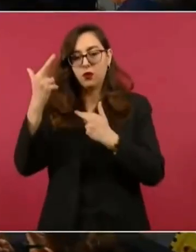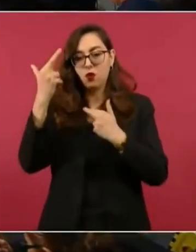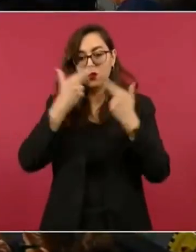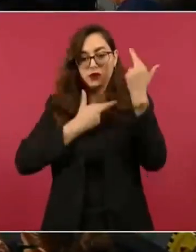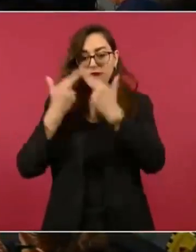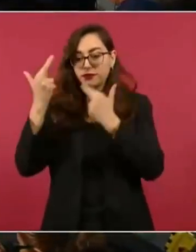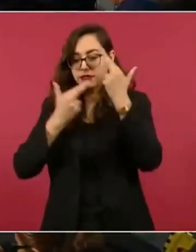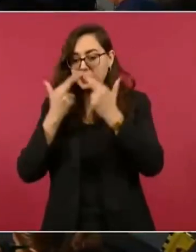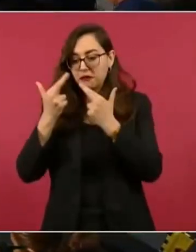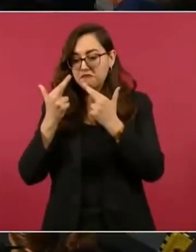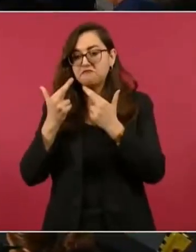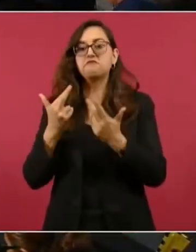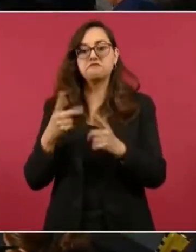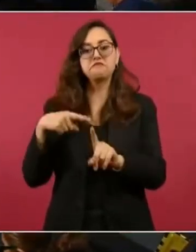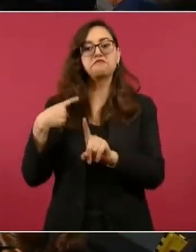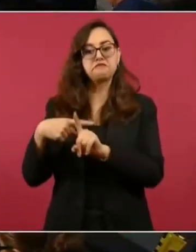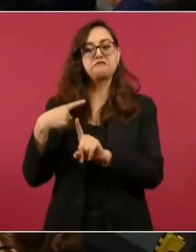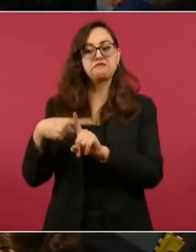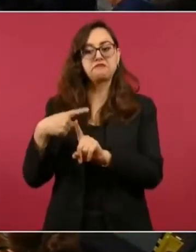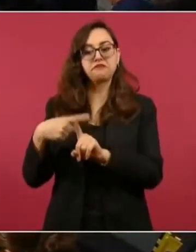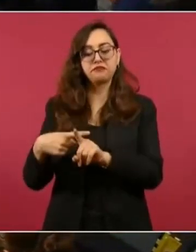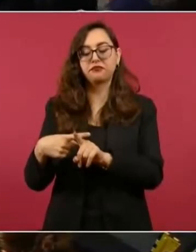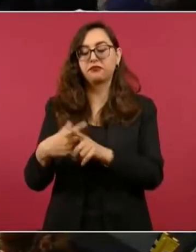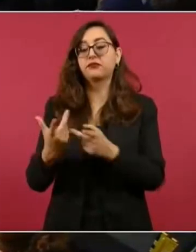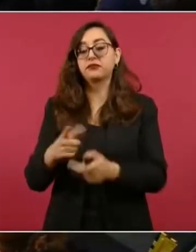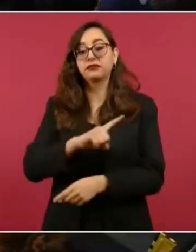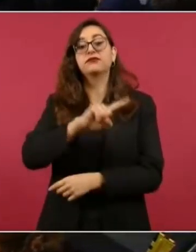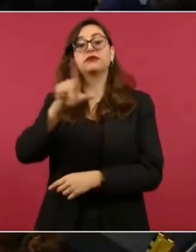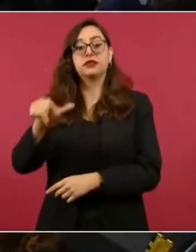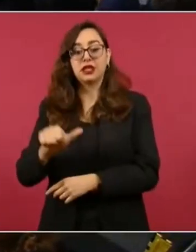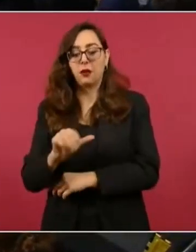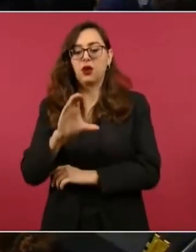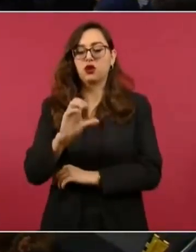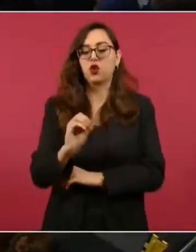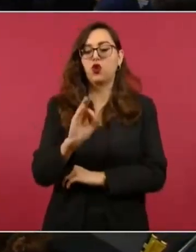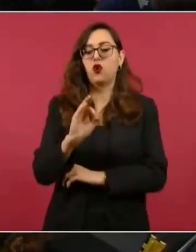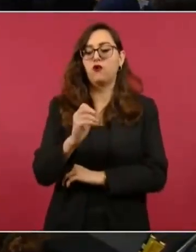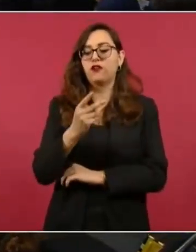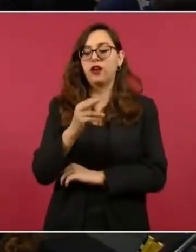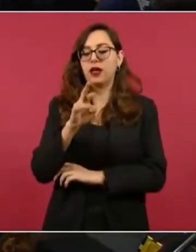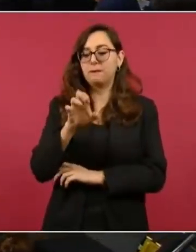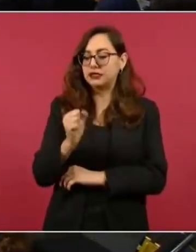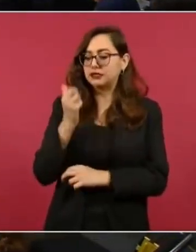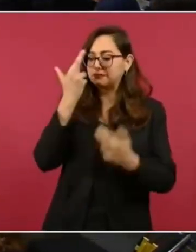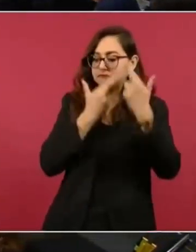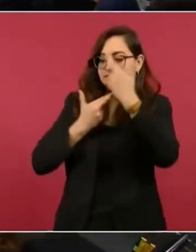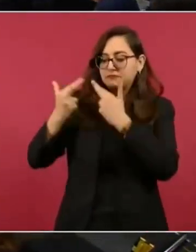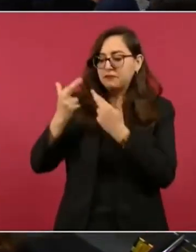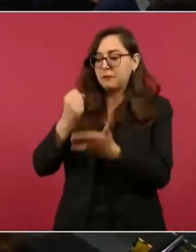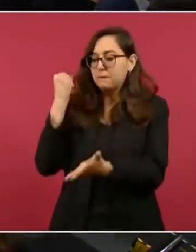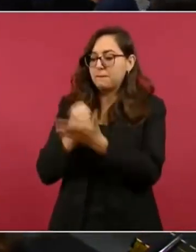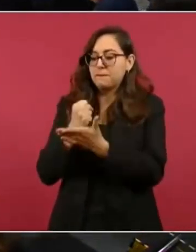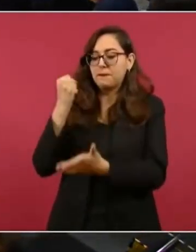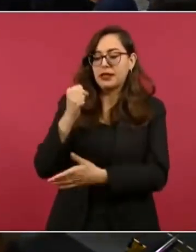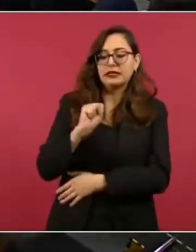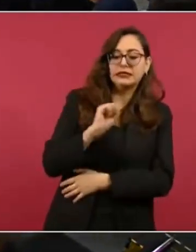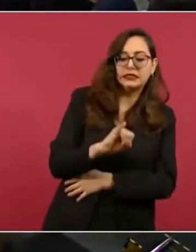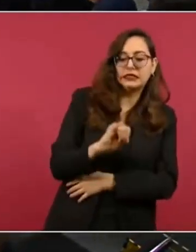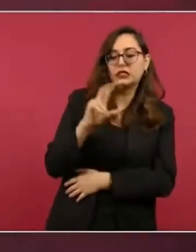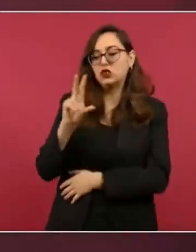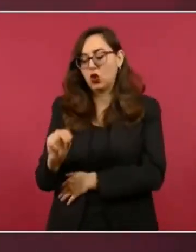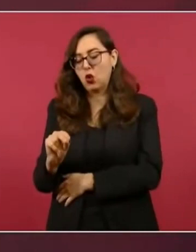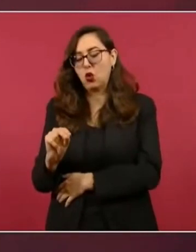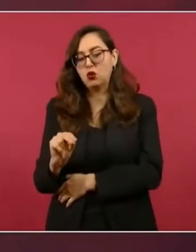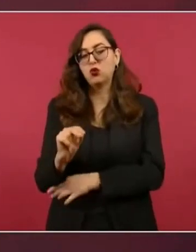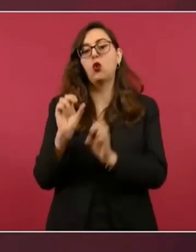que son muy esperanzadores. COFEPRIS decidirá si se le confiere un registro permanente o no, o de inicio